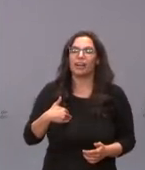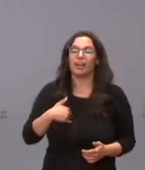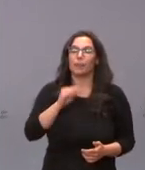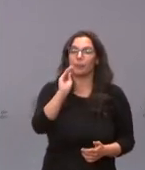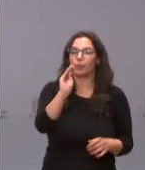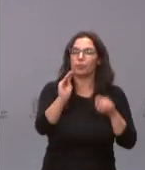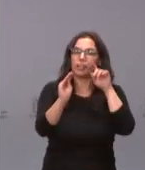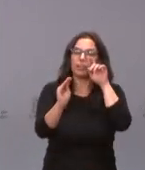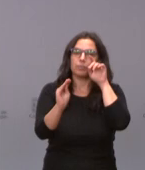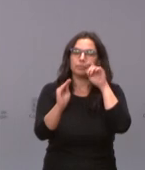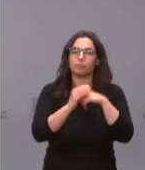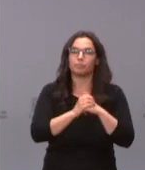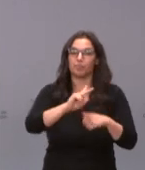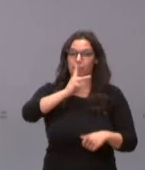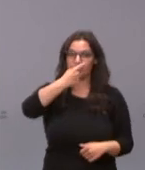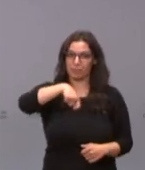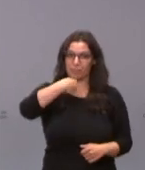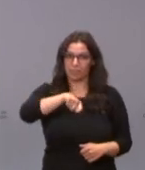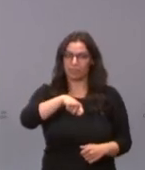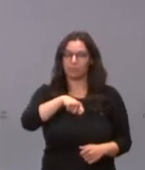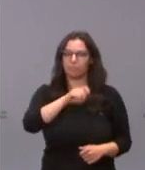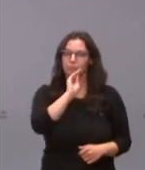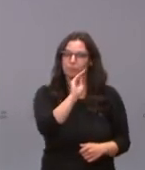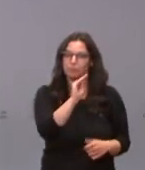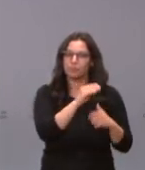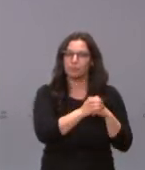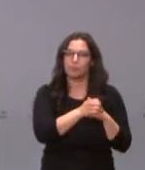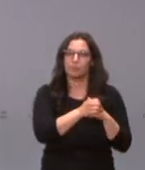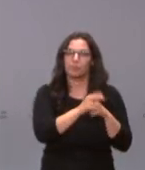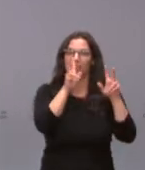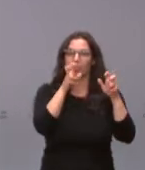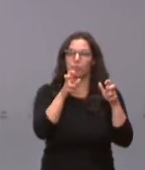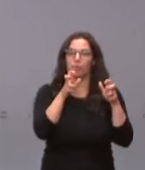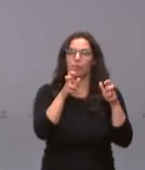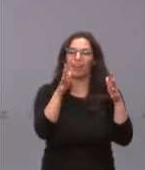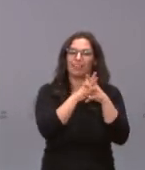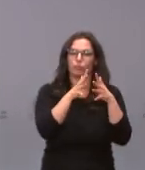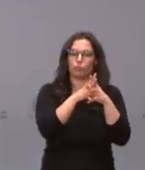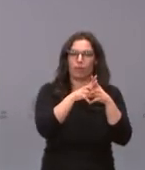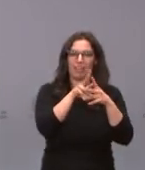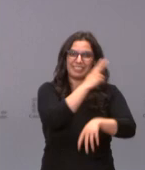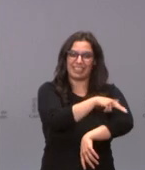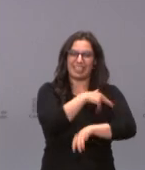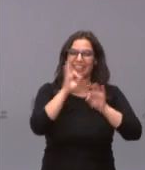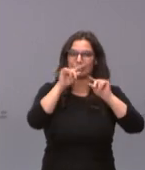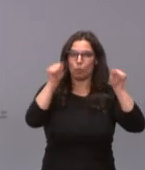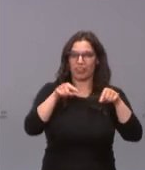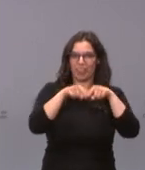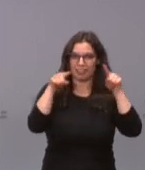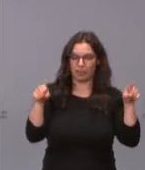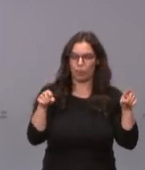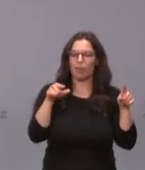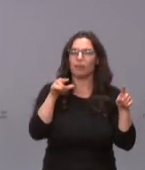preguntarle al vicepresidente de la Junta sobre infraestructuras sanitarias en Segovia en qué punto se encuentra